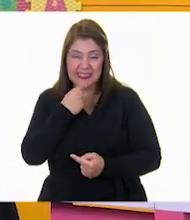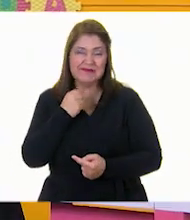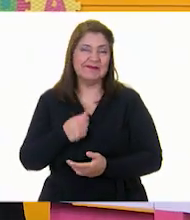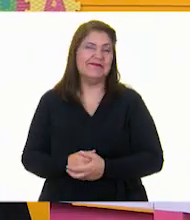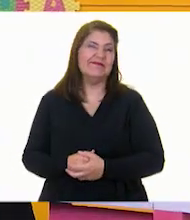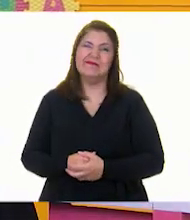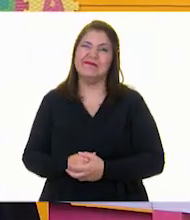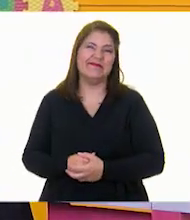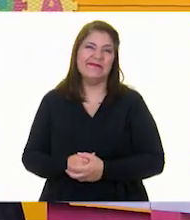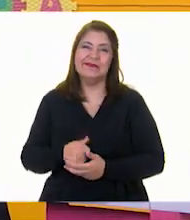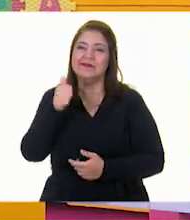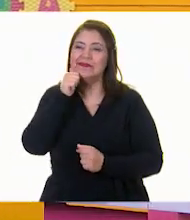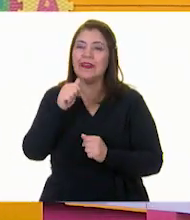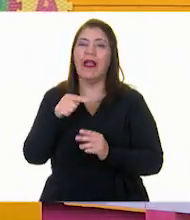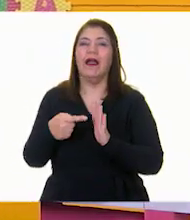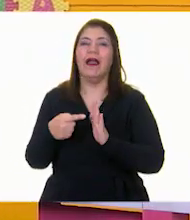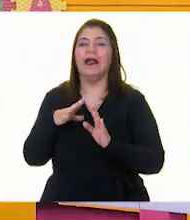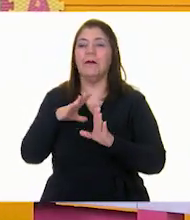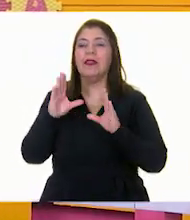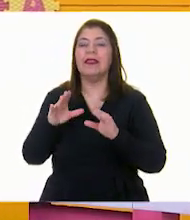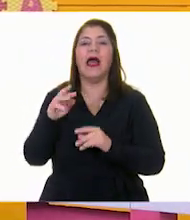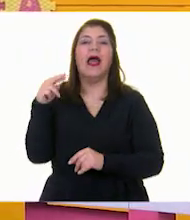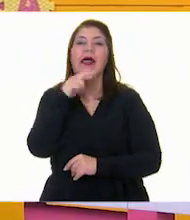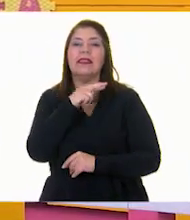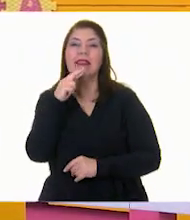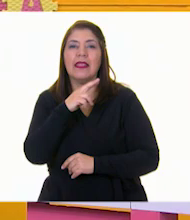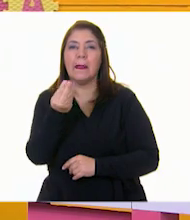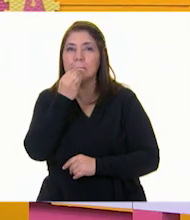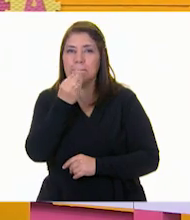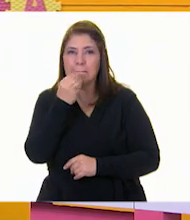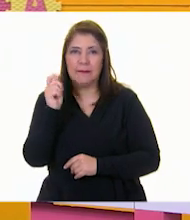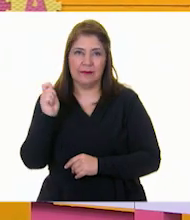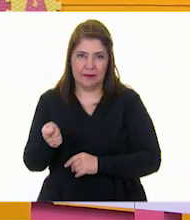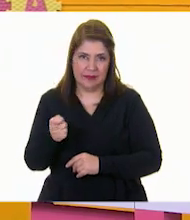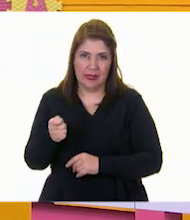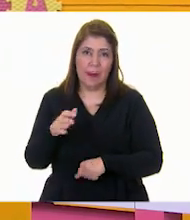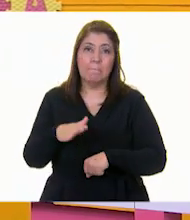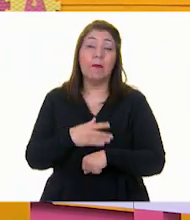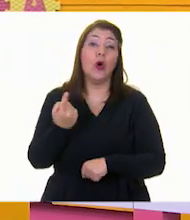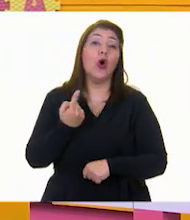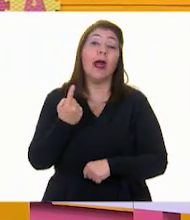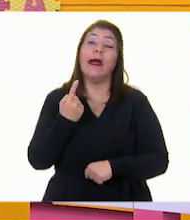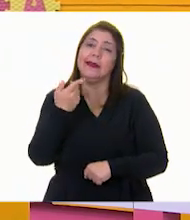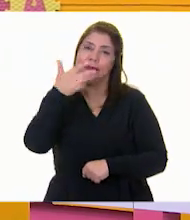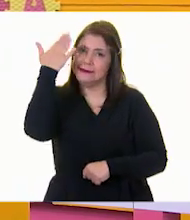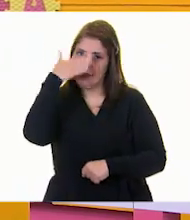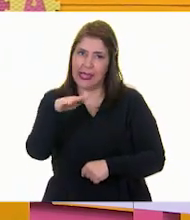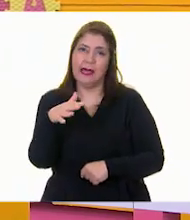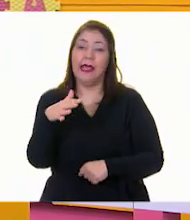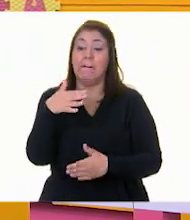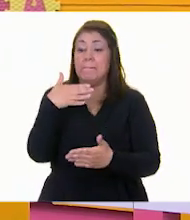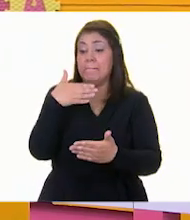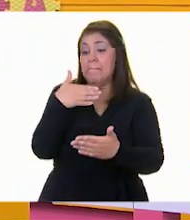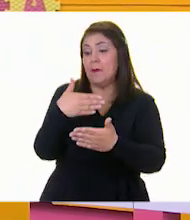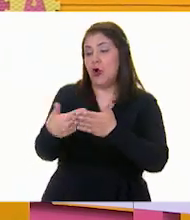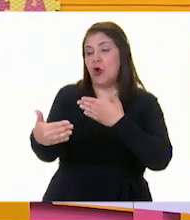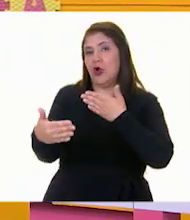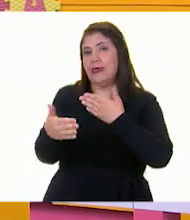les enseñan a comer lo más rápido. Porque ya saben, modernidad rima con